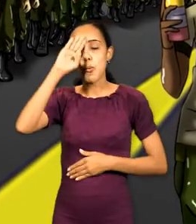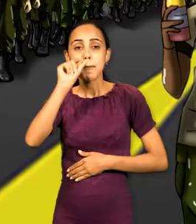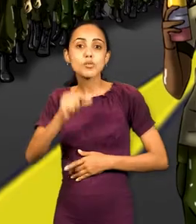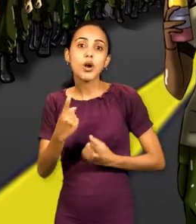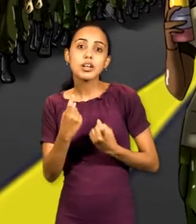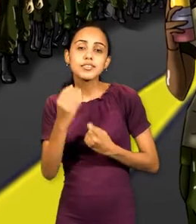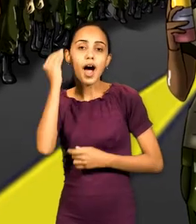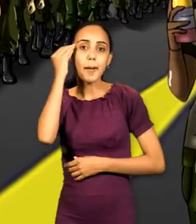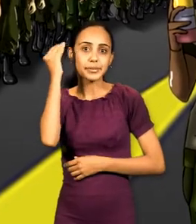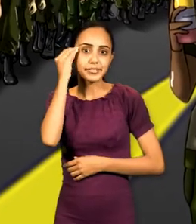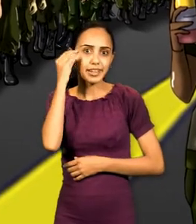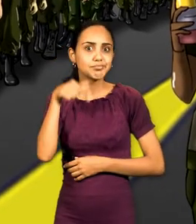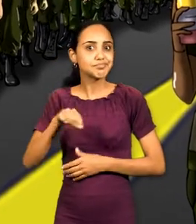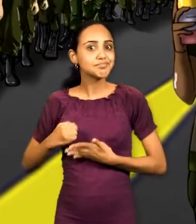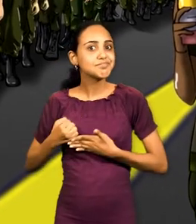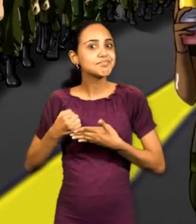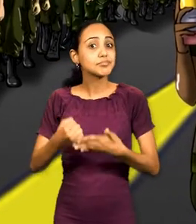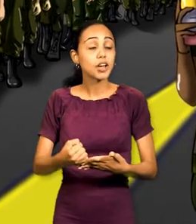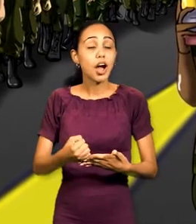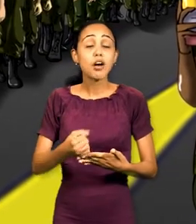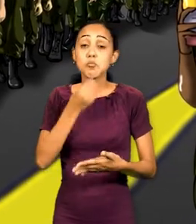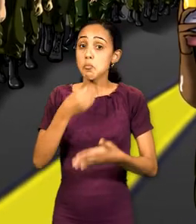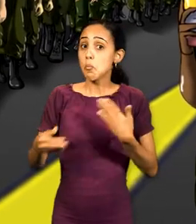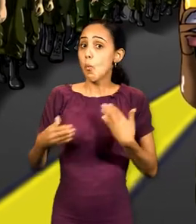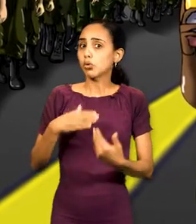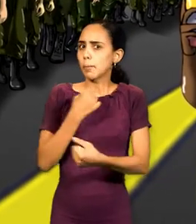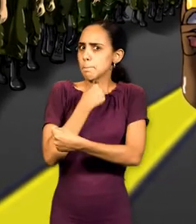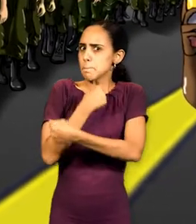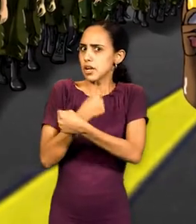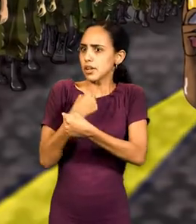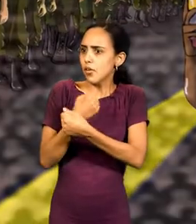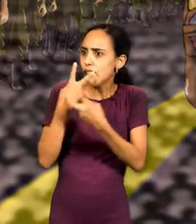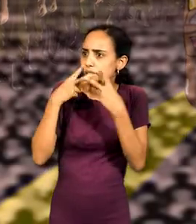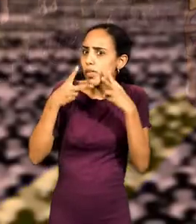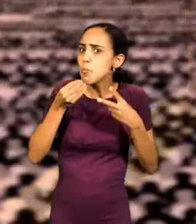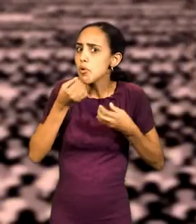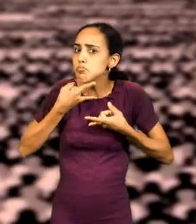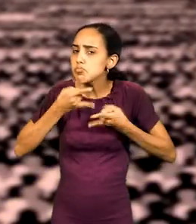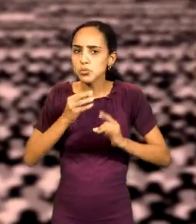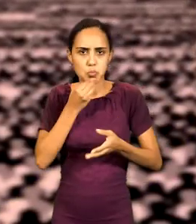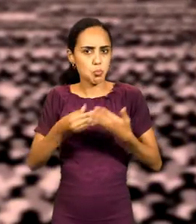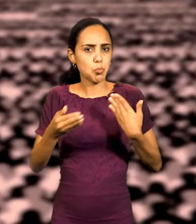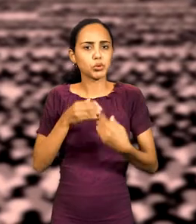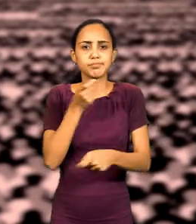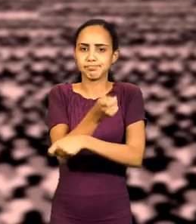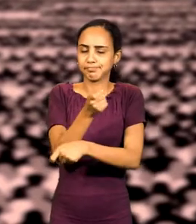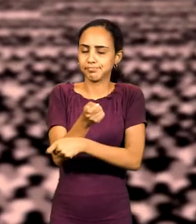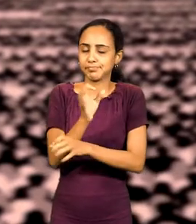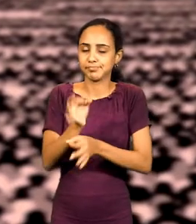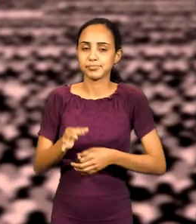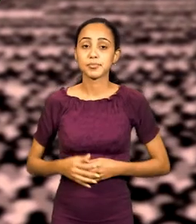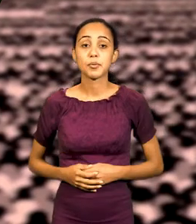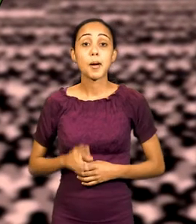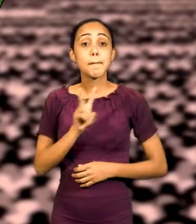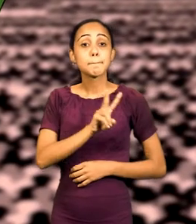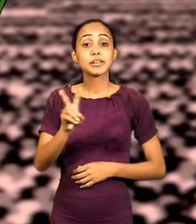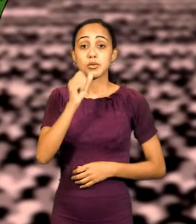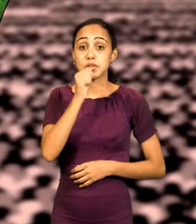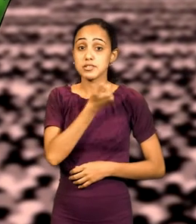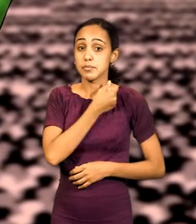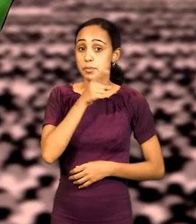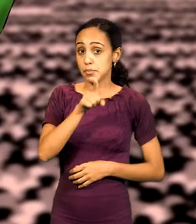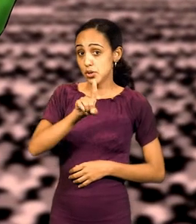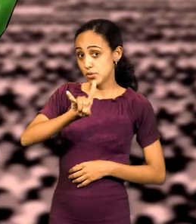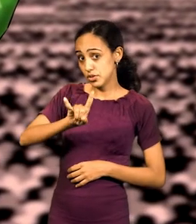aquel que lo necesitara, incluso poniendo en peligro sus vidas. El 22 de diciembre de 1961,